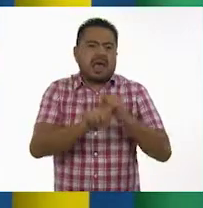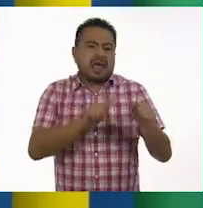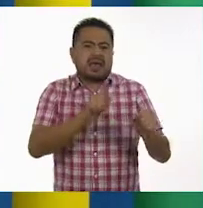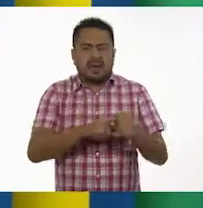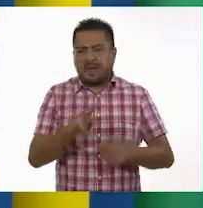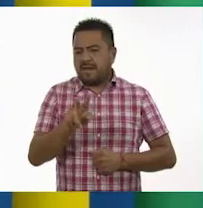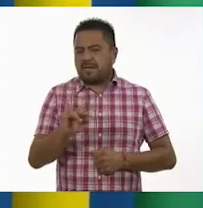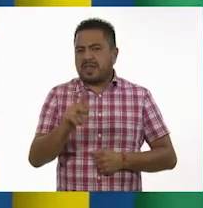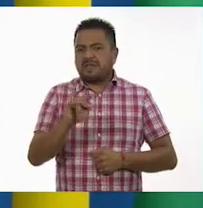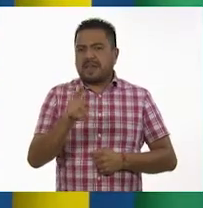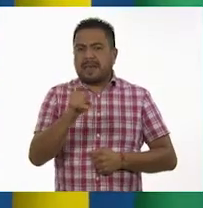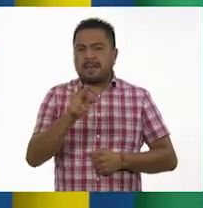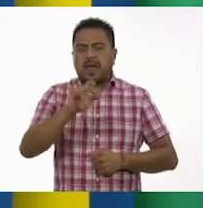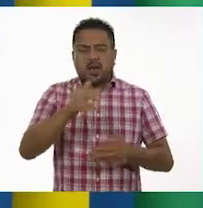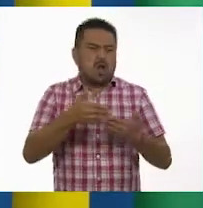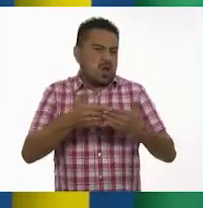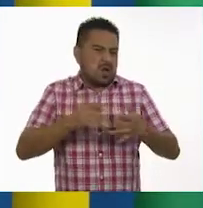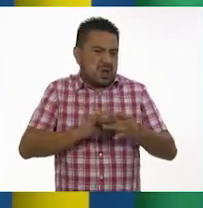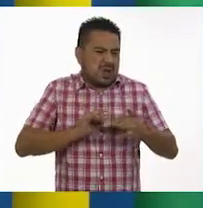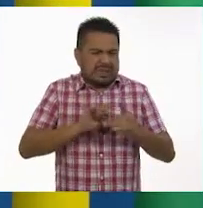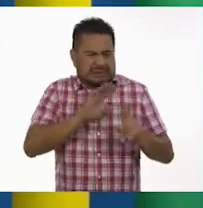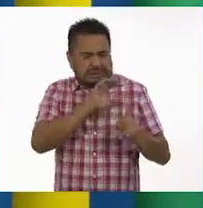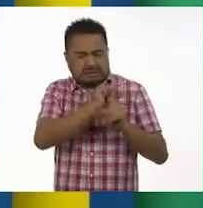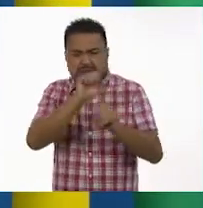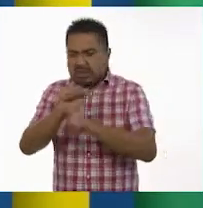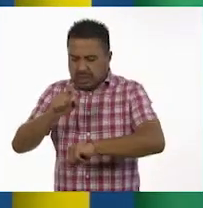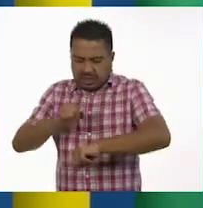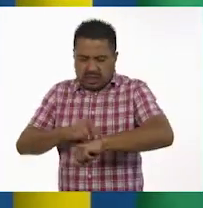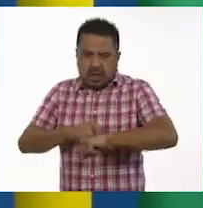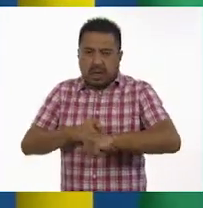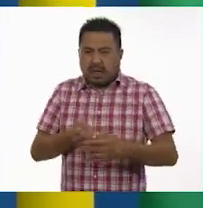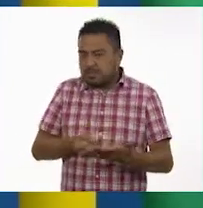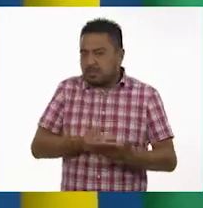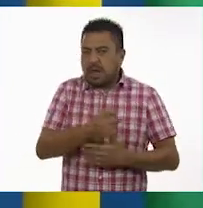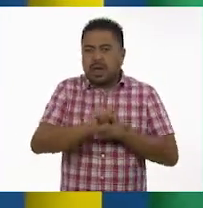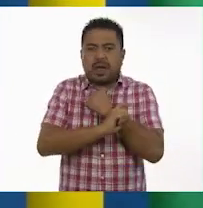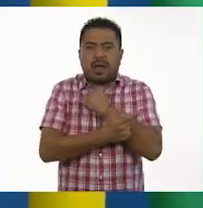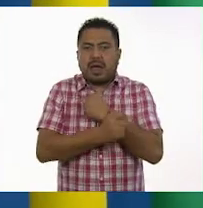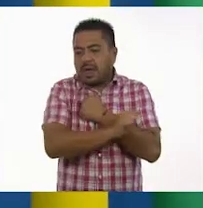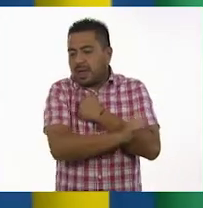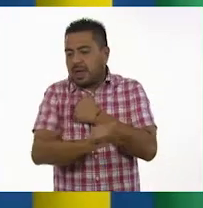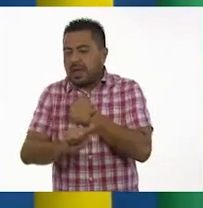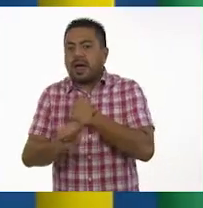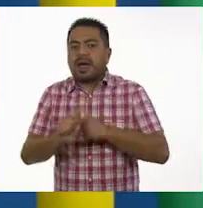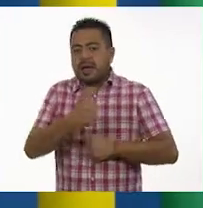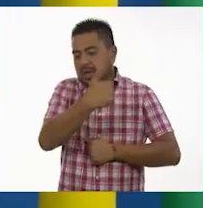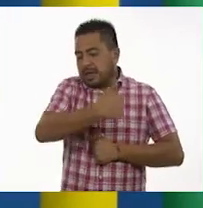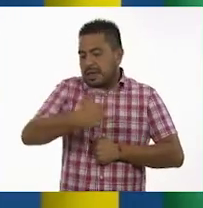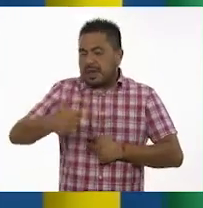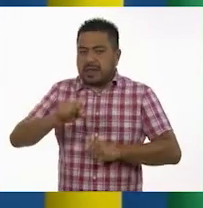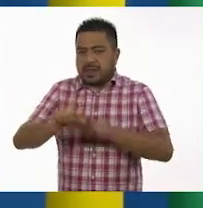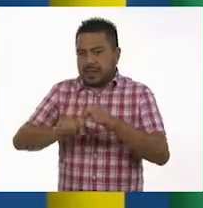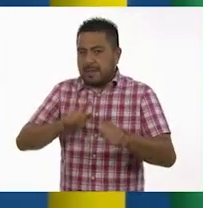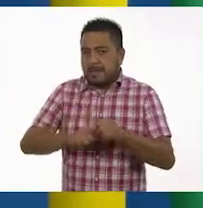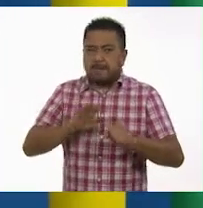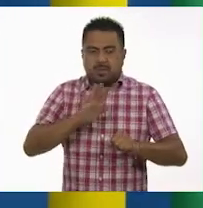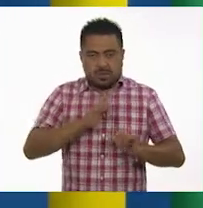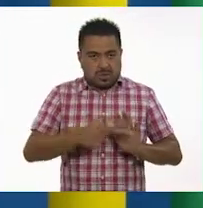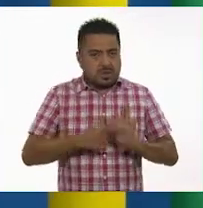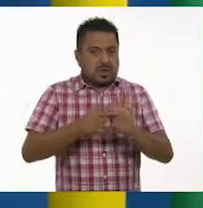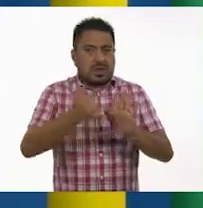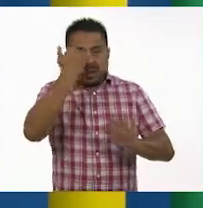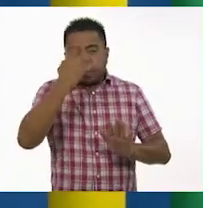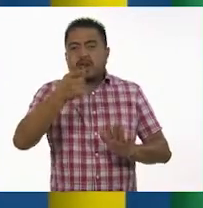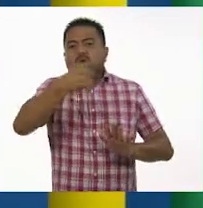vivíparos. Vamos a tratar de calcular el tiempo de gestación de cada especie. Yo voy a mostrar una imagen y ustedes